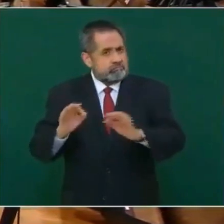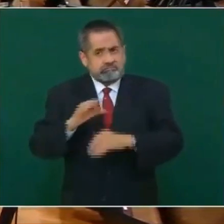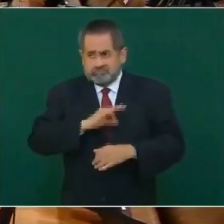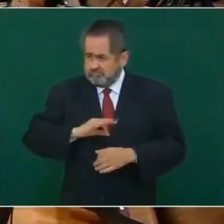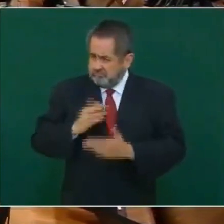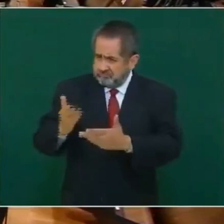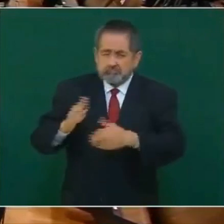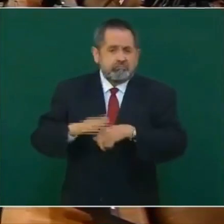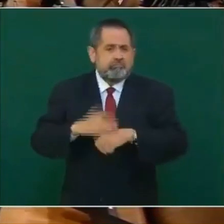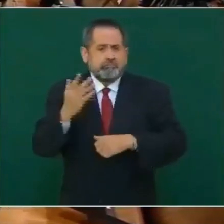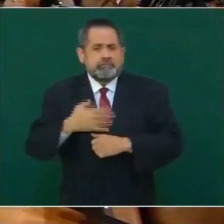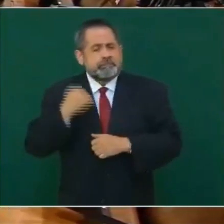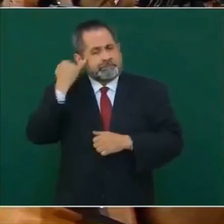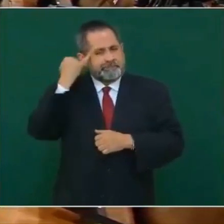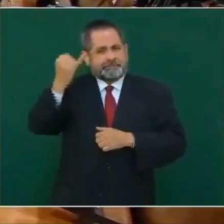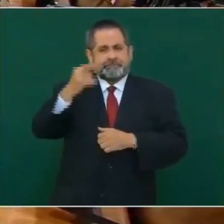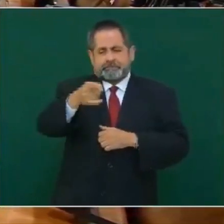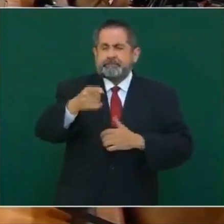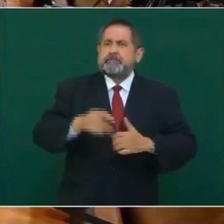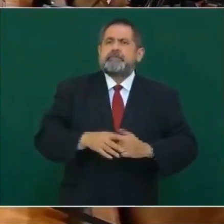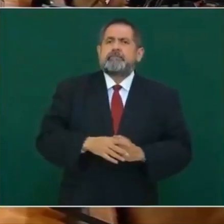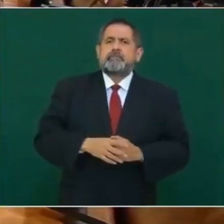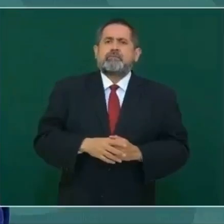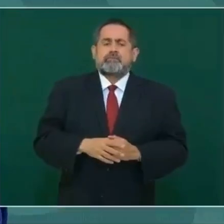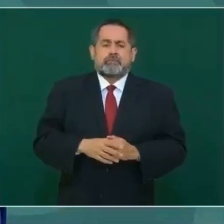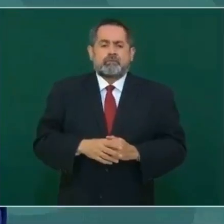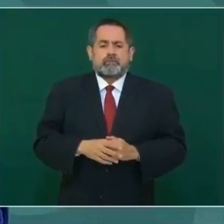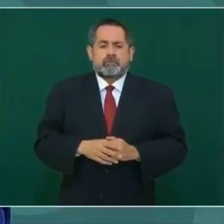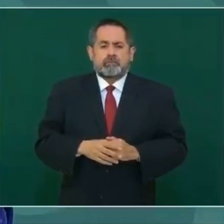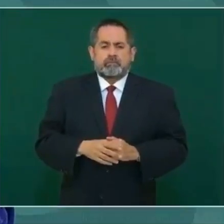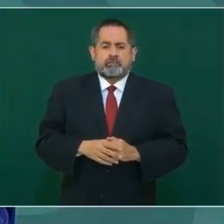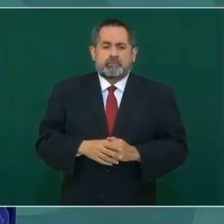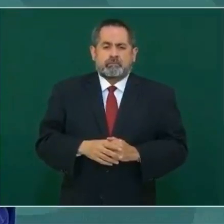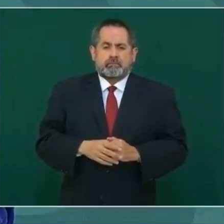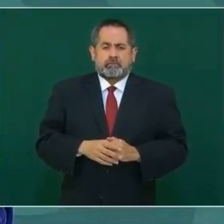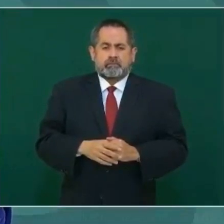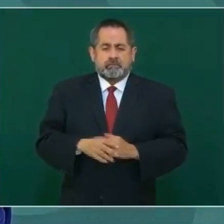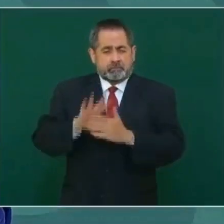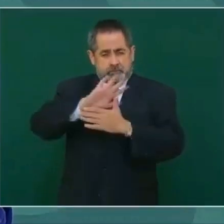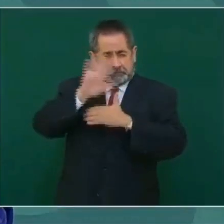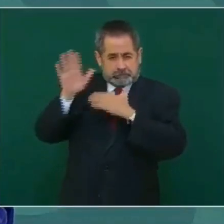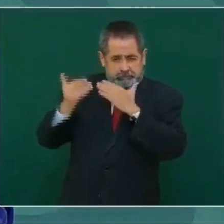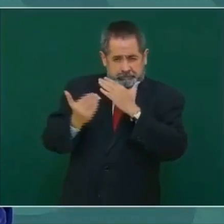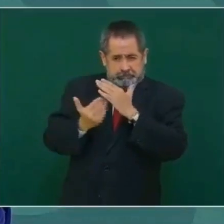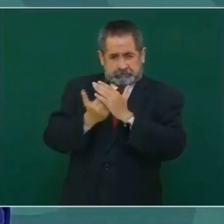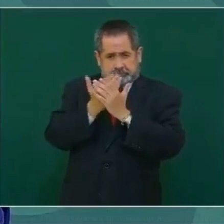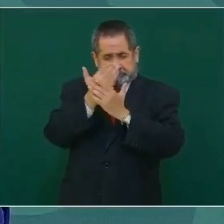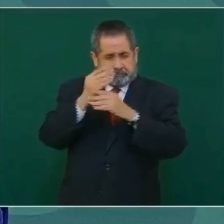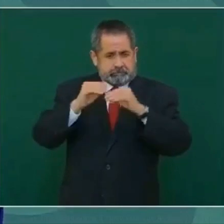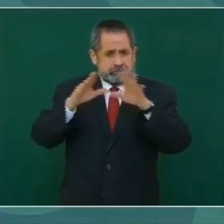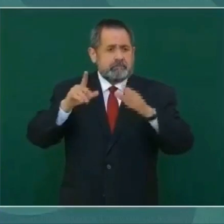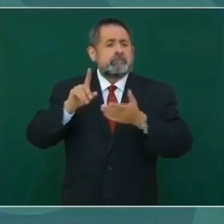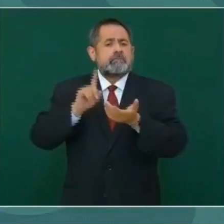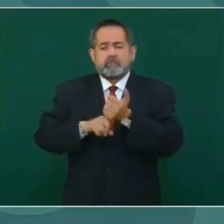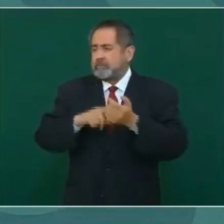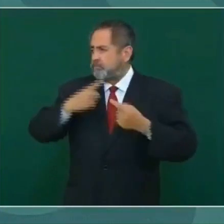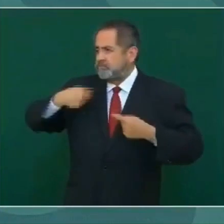en las mañanas nosotros